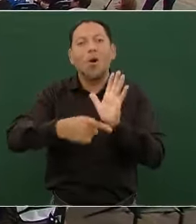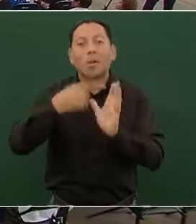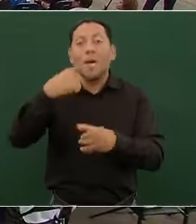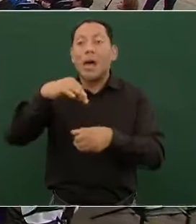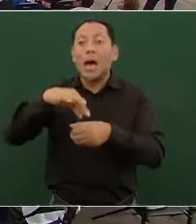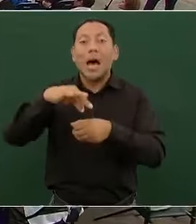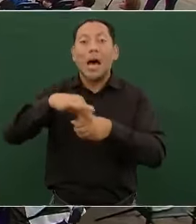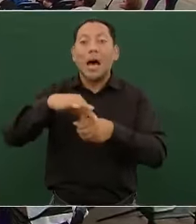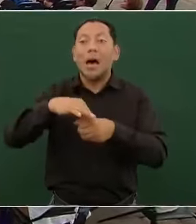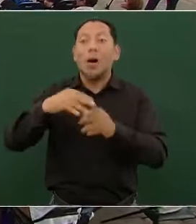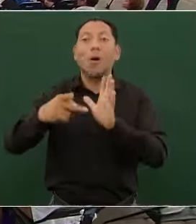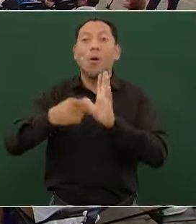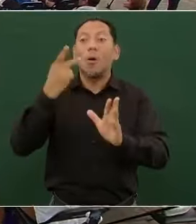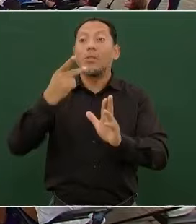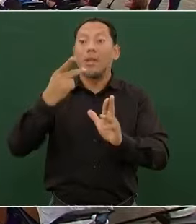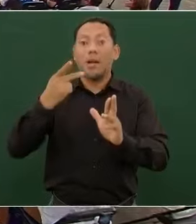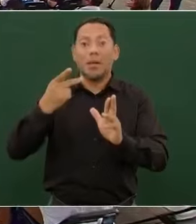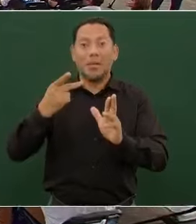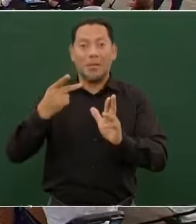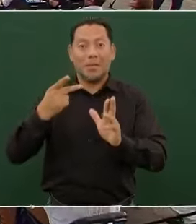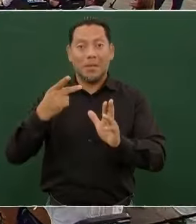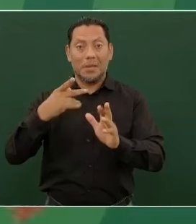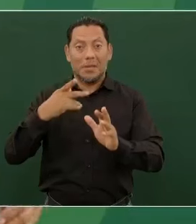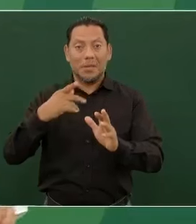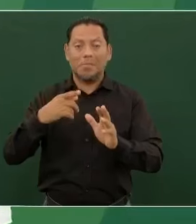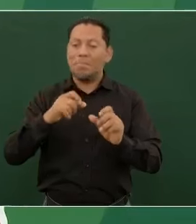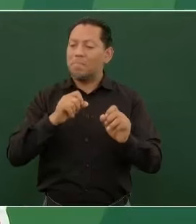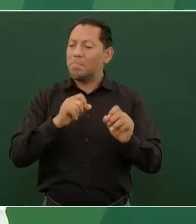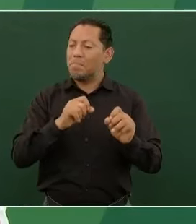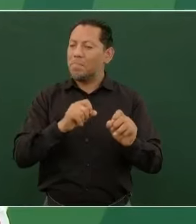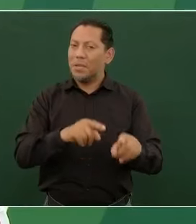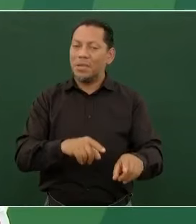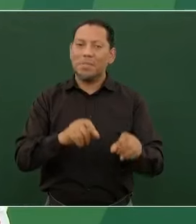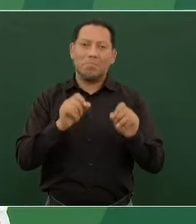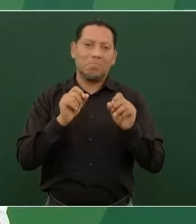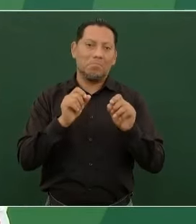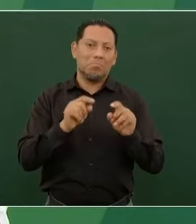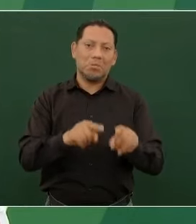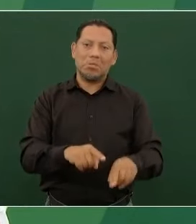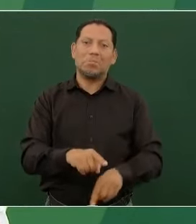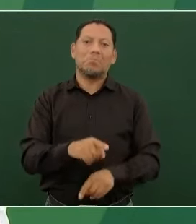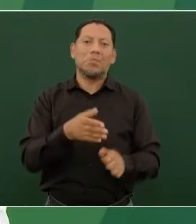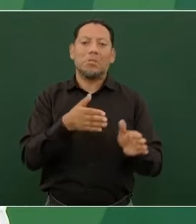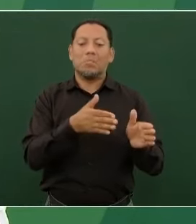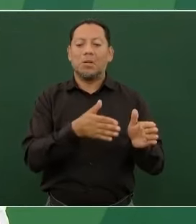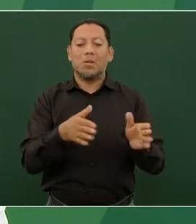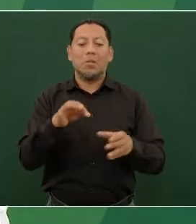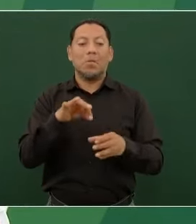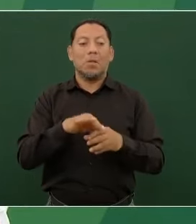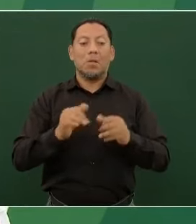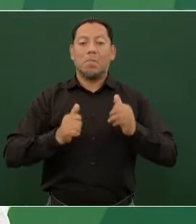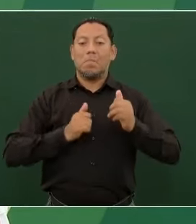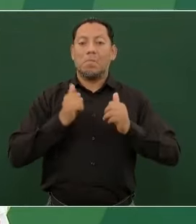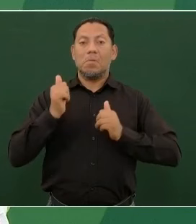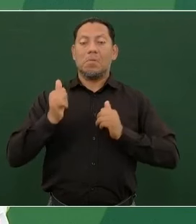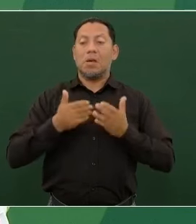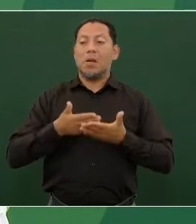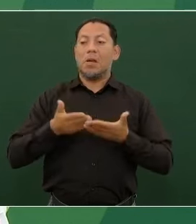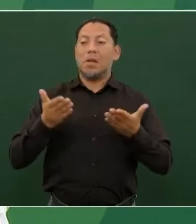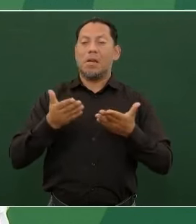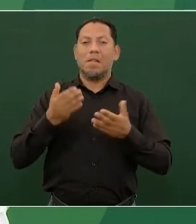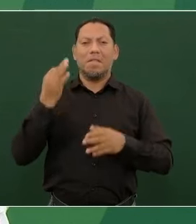ya regresaban a lo mismo. Entonces, ya basta de eso,